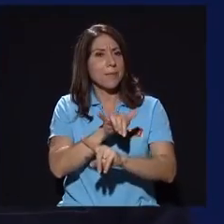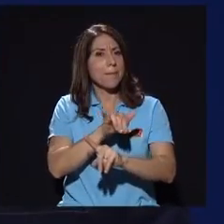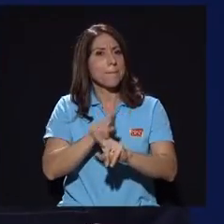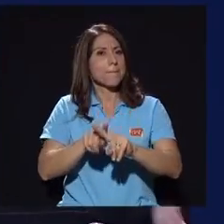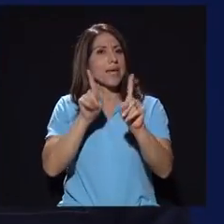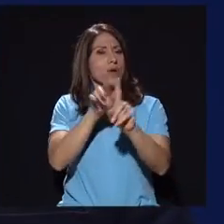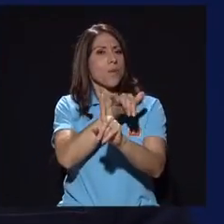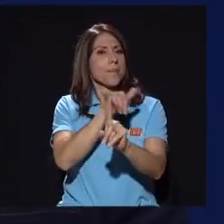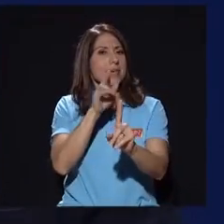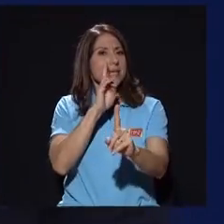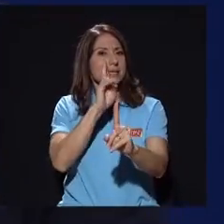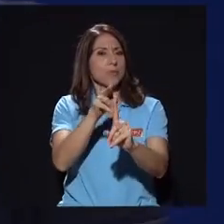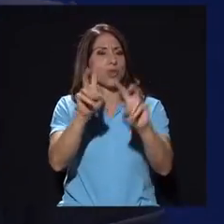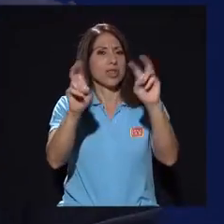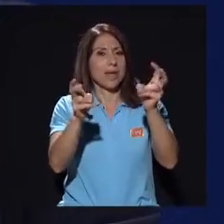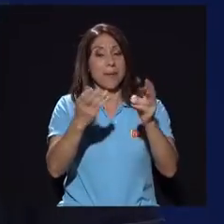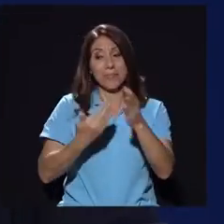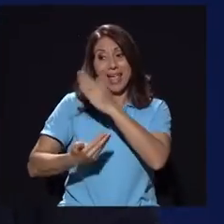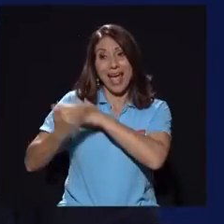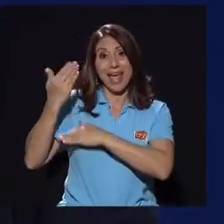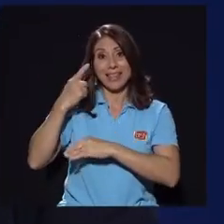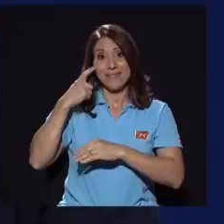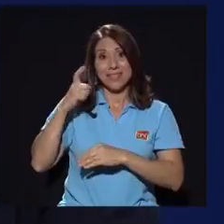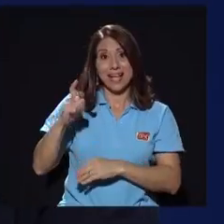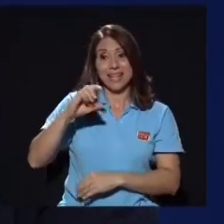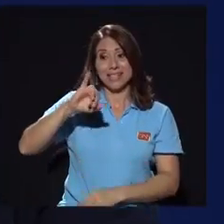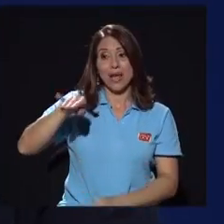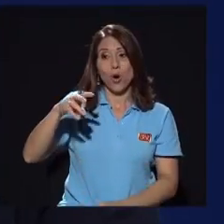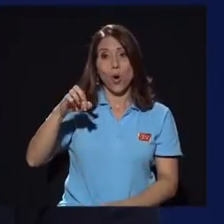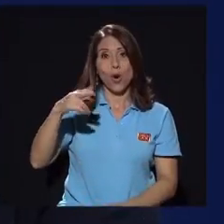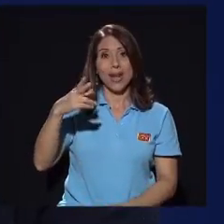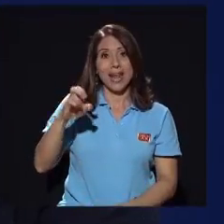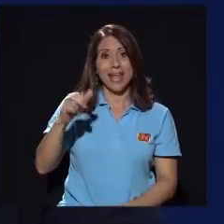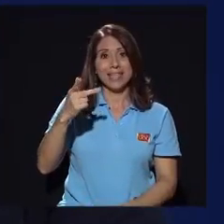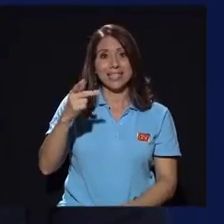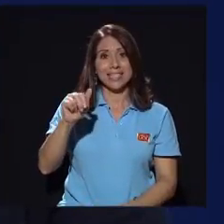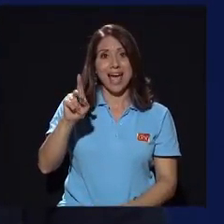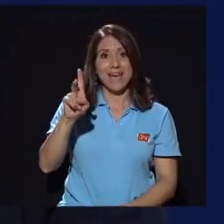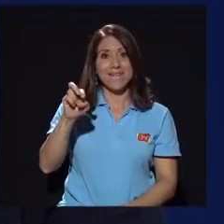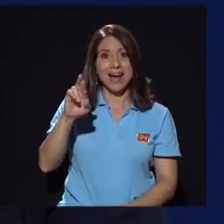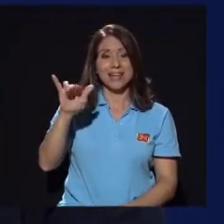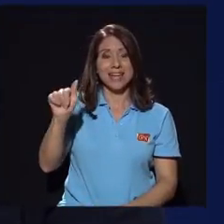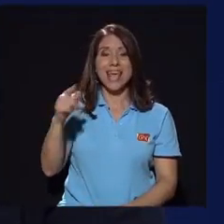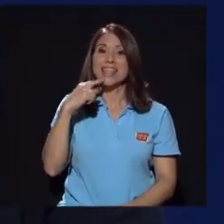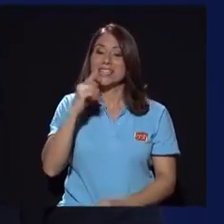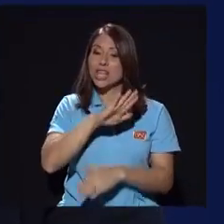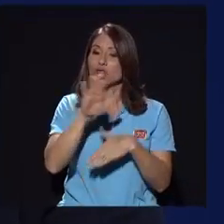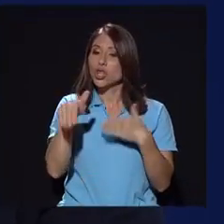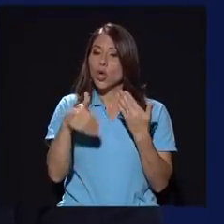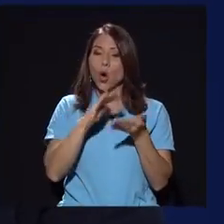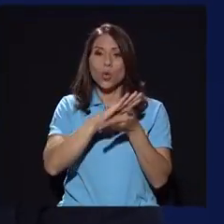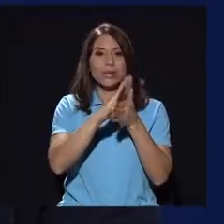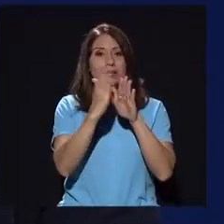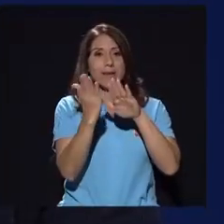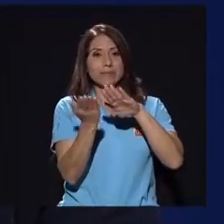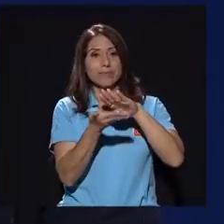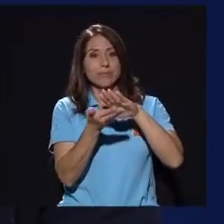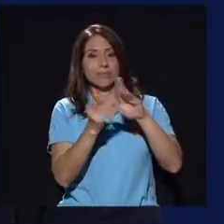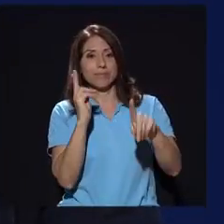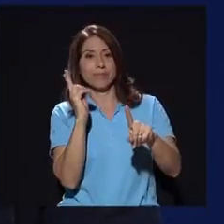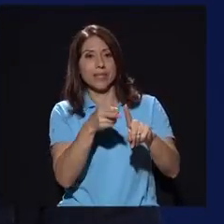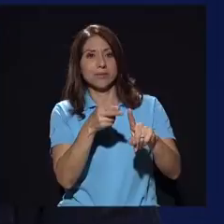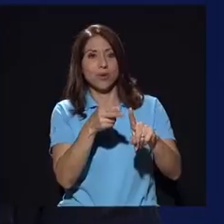La fiscalía nos explica cuando estaba Don Jorge Chavarria de que todo estaba bajo un mismo expediente y ahí se llevaba la causa